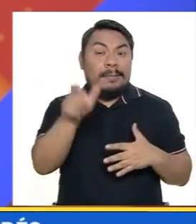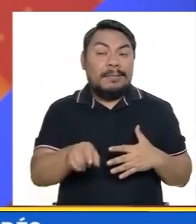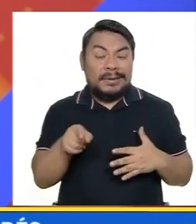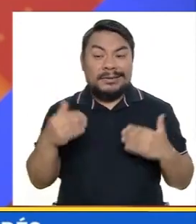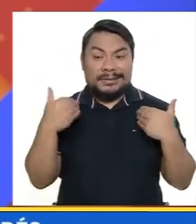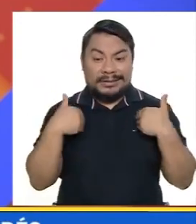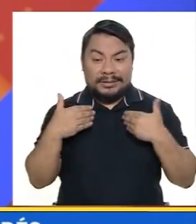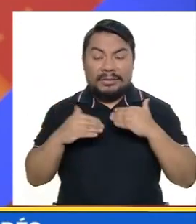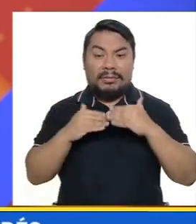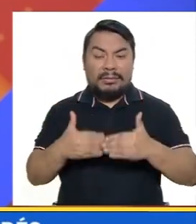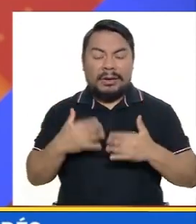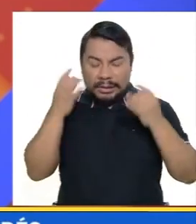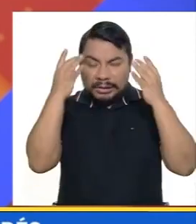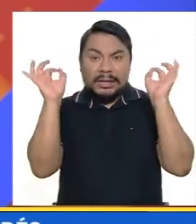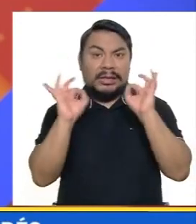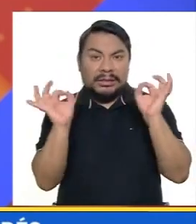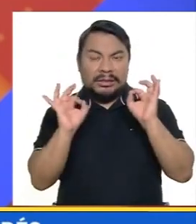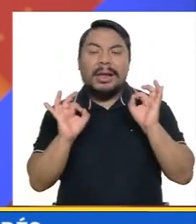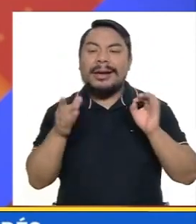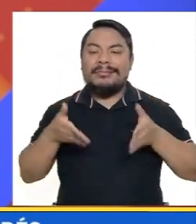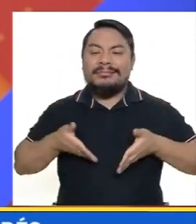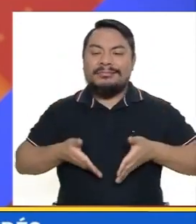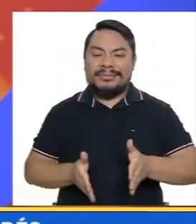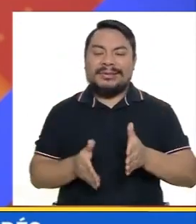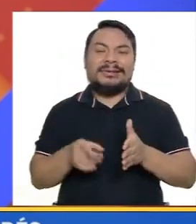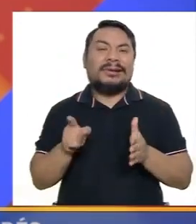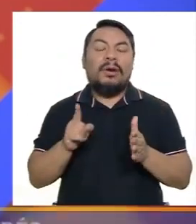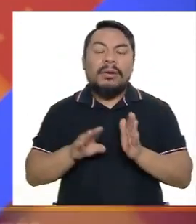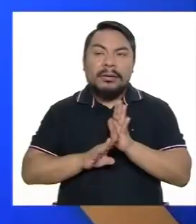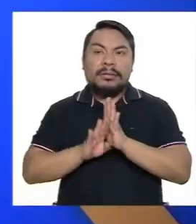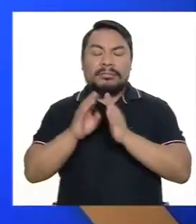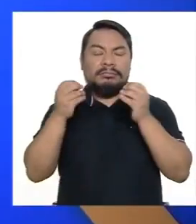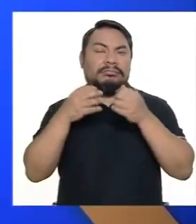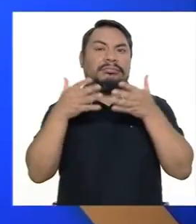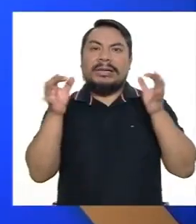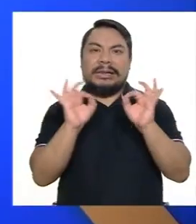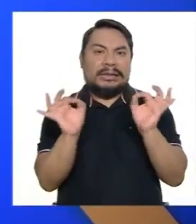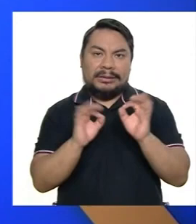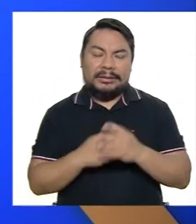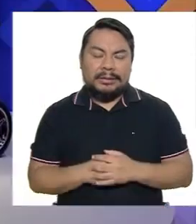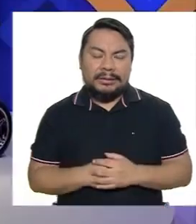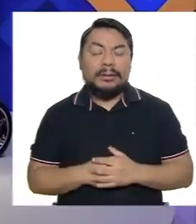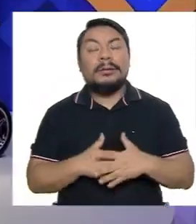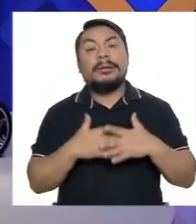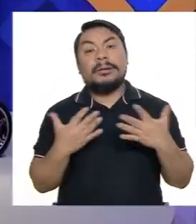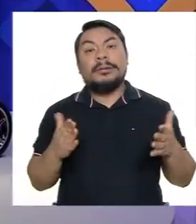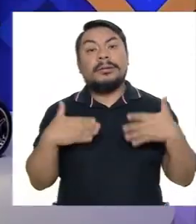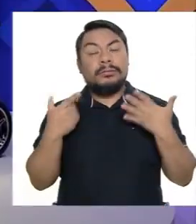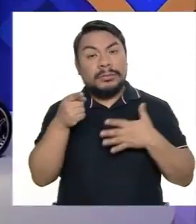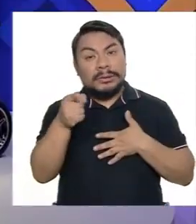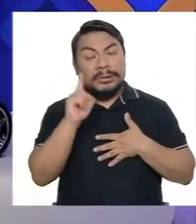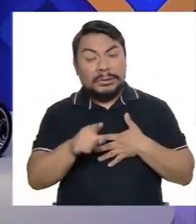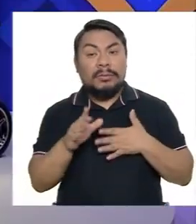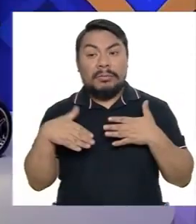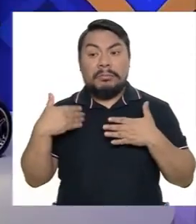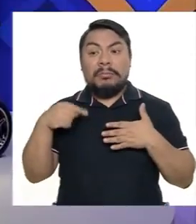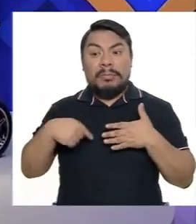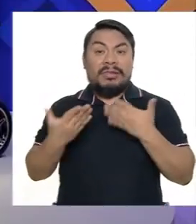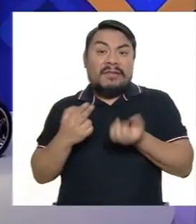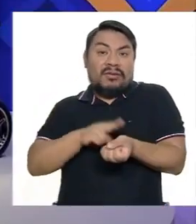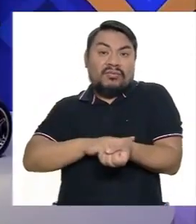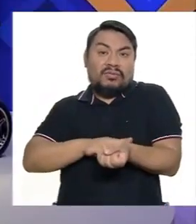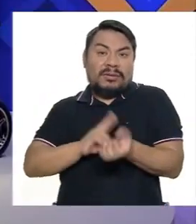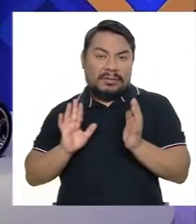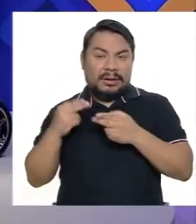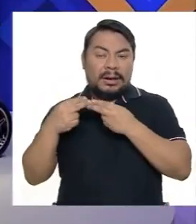tiene los genes pero no se somete a estrés, no hace la enfermedad o no desarrolla la condición. Así que de pronto podemos tener la genética, pero